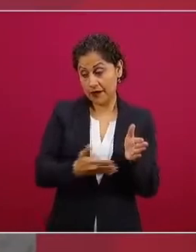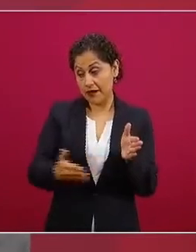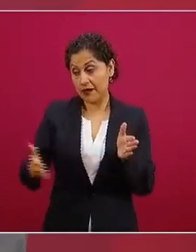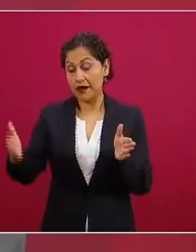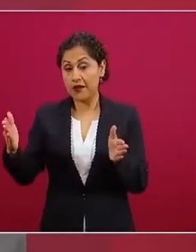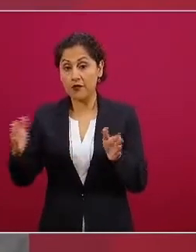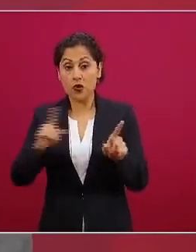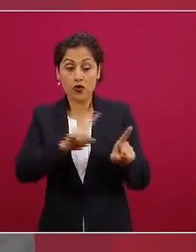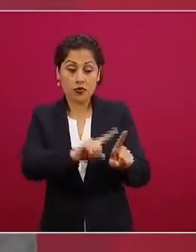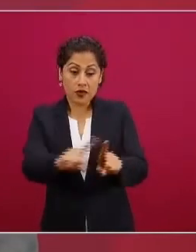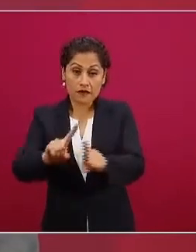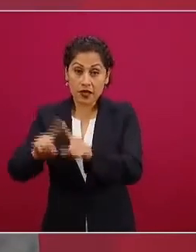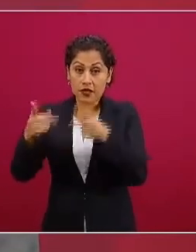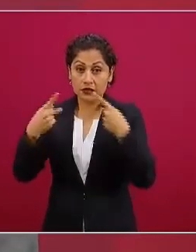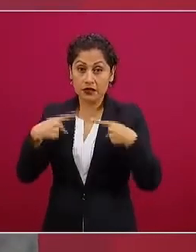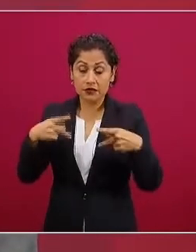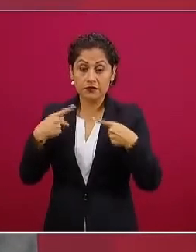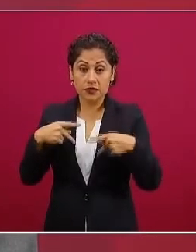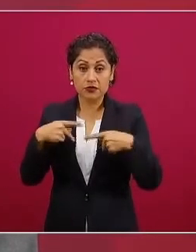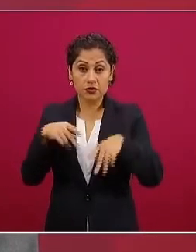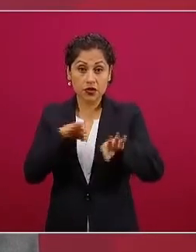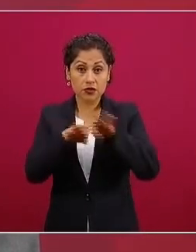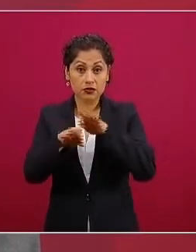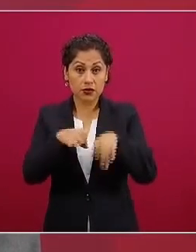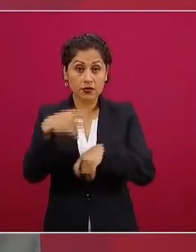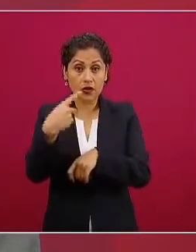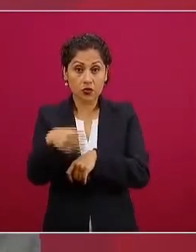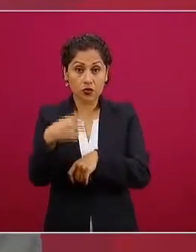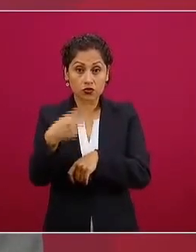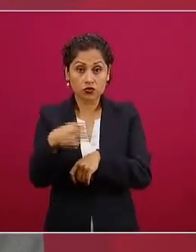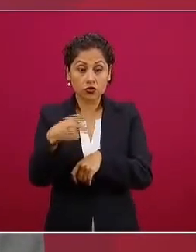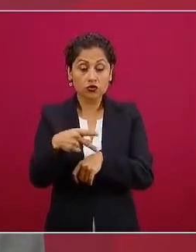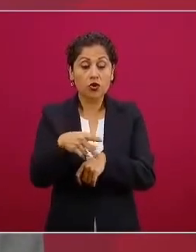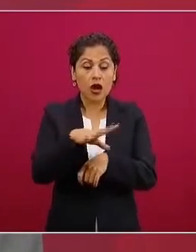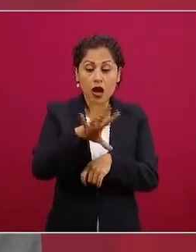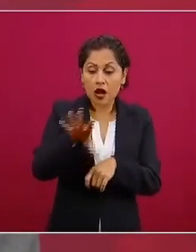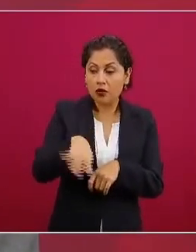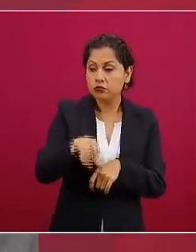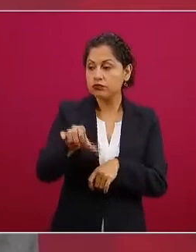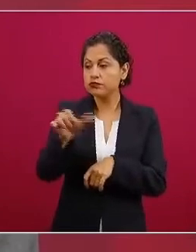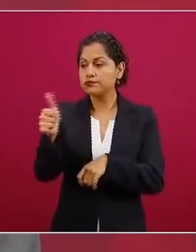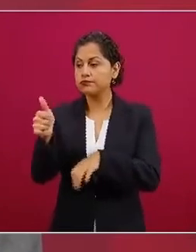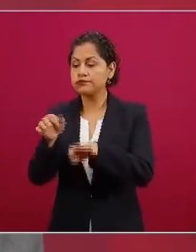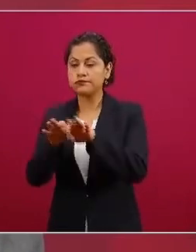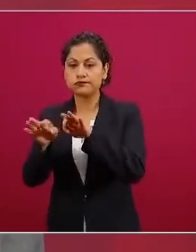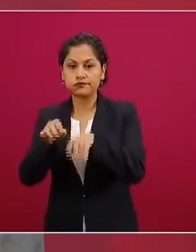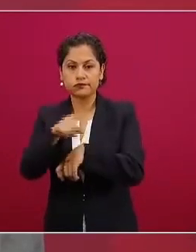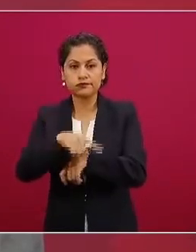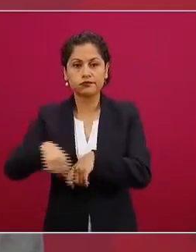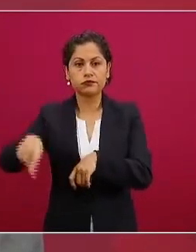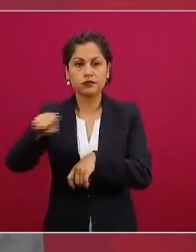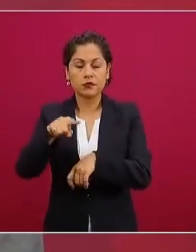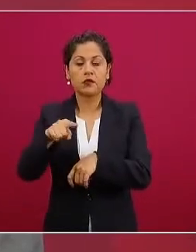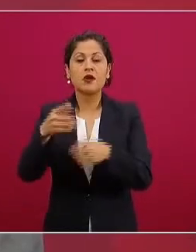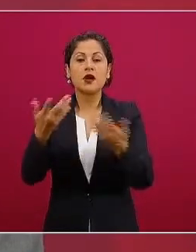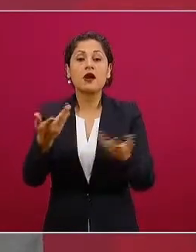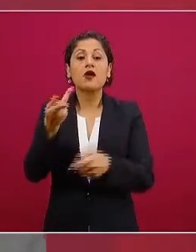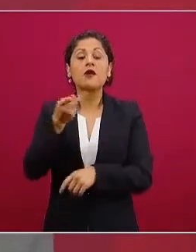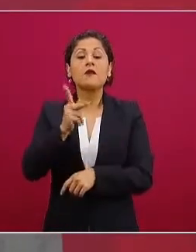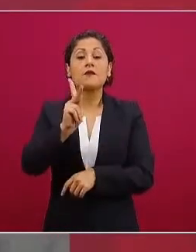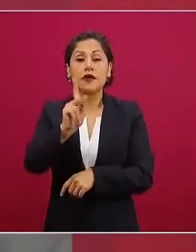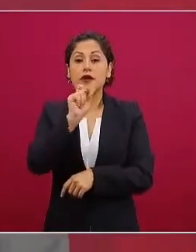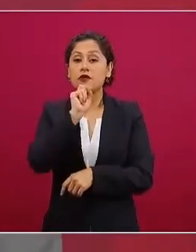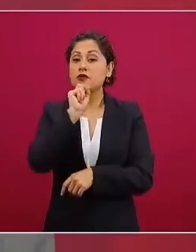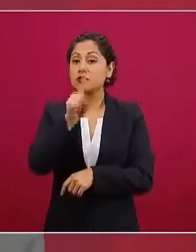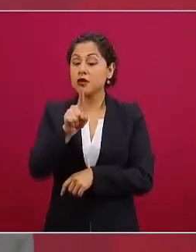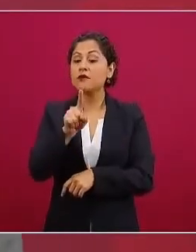servidores públicos en función de lo prioritario con